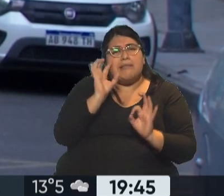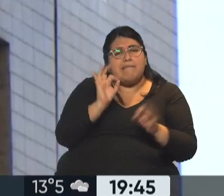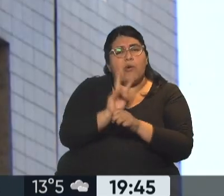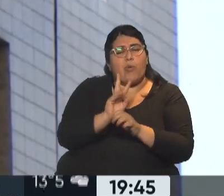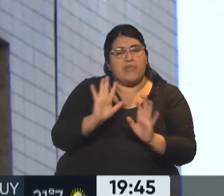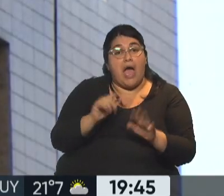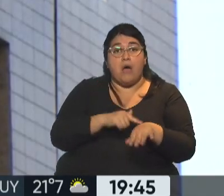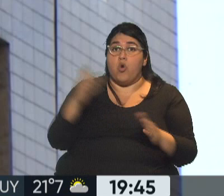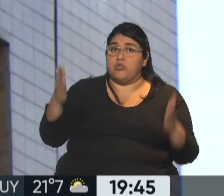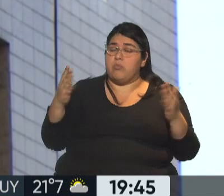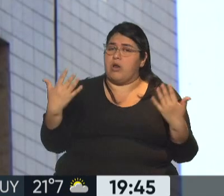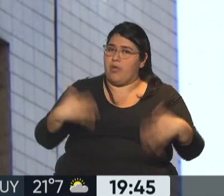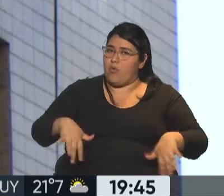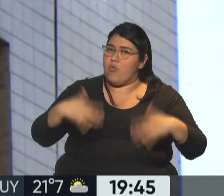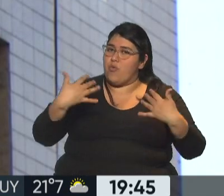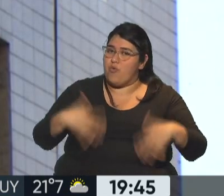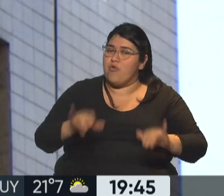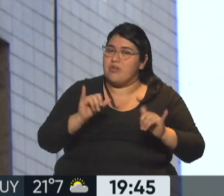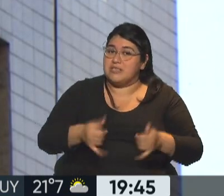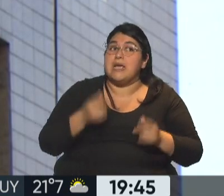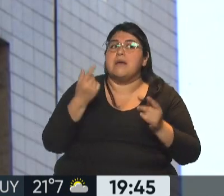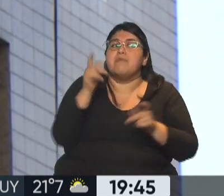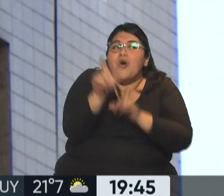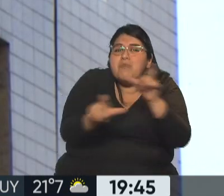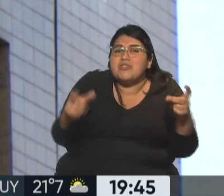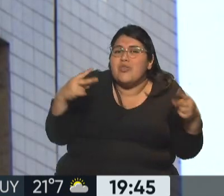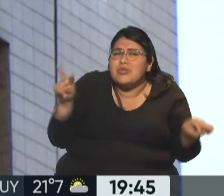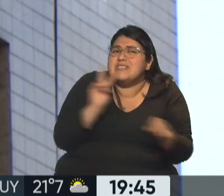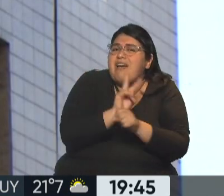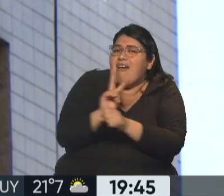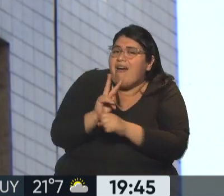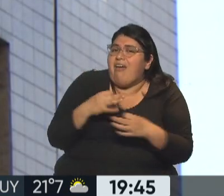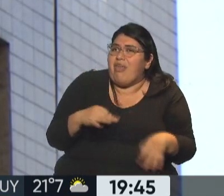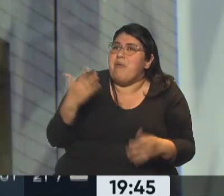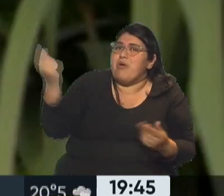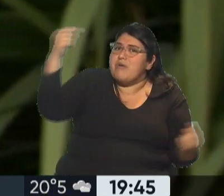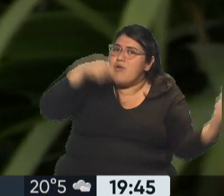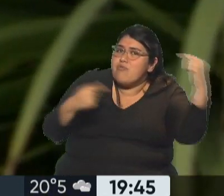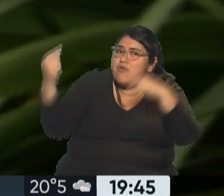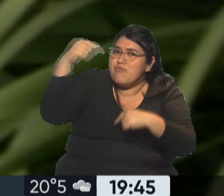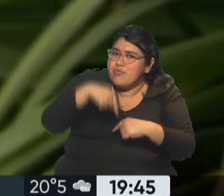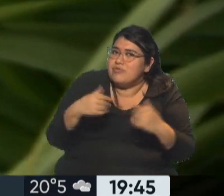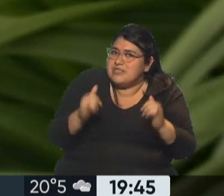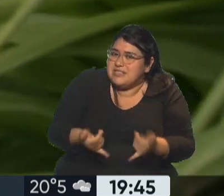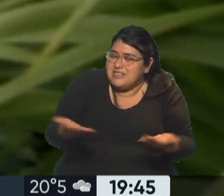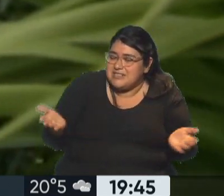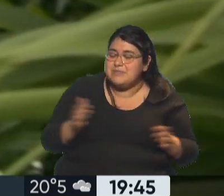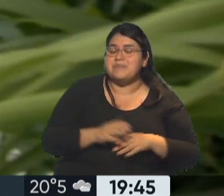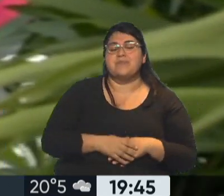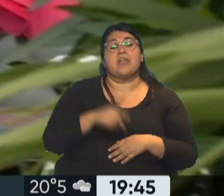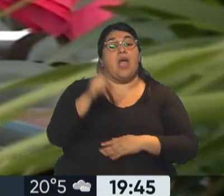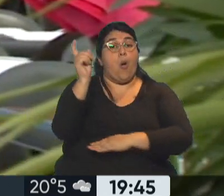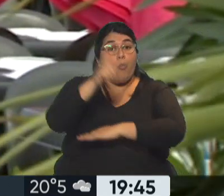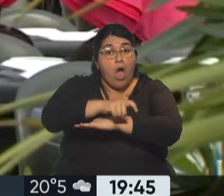podemos tener una temporada muy buena, pero tenemos que cuidar al turista para que pueda venir esta temporada y que pueda seguir viniendo. En el puerto siempre, vos sabés que